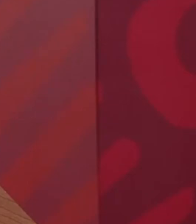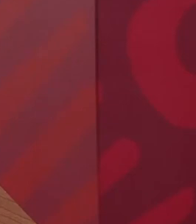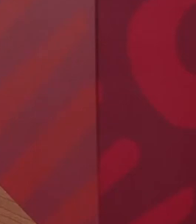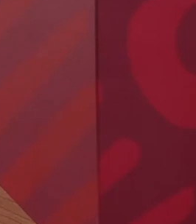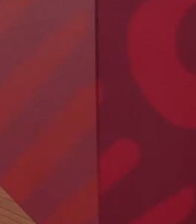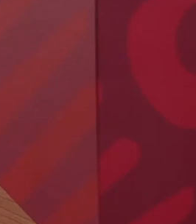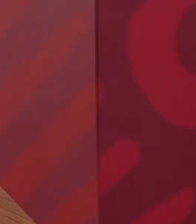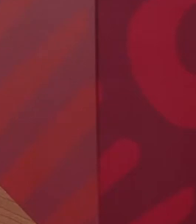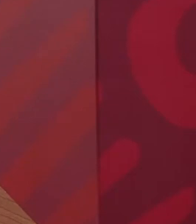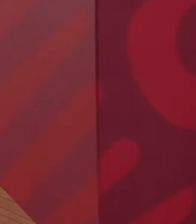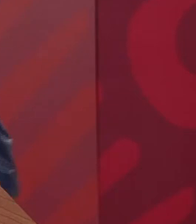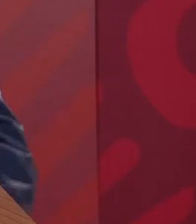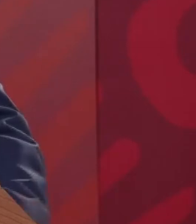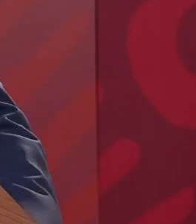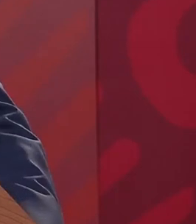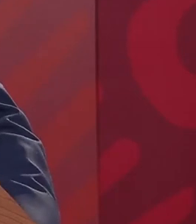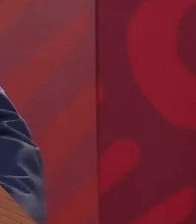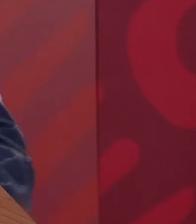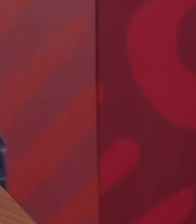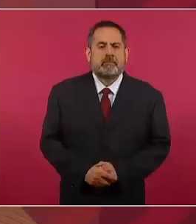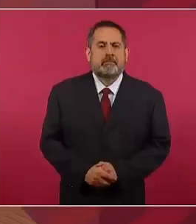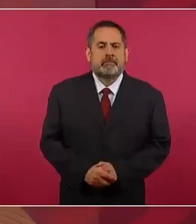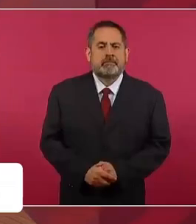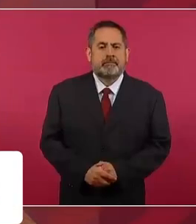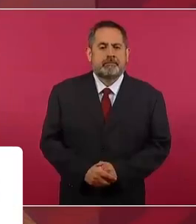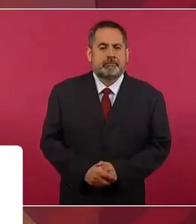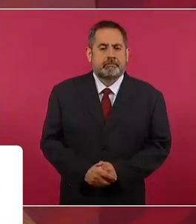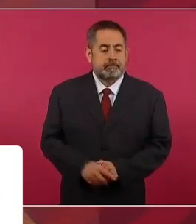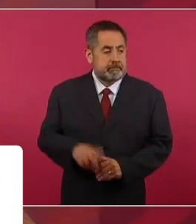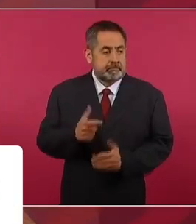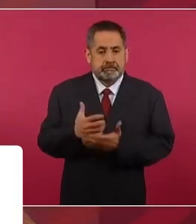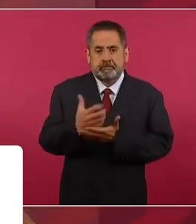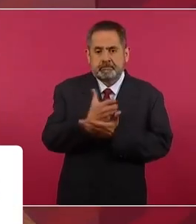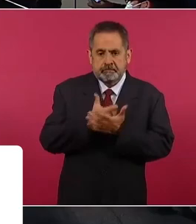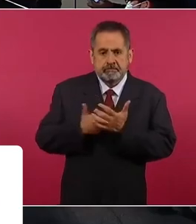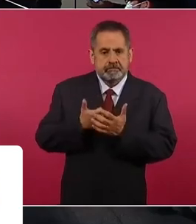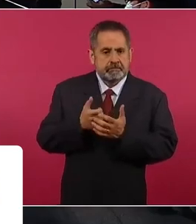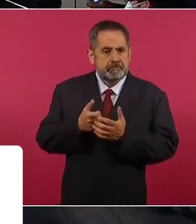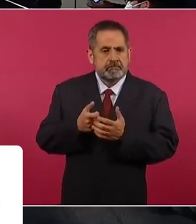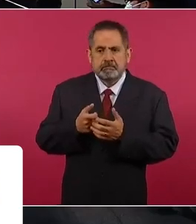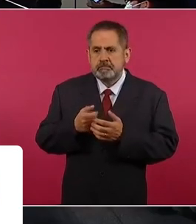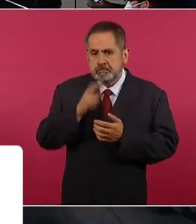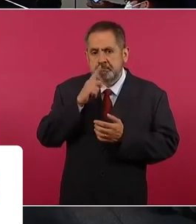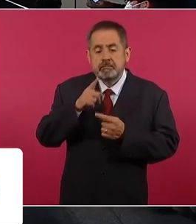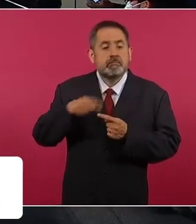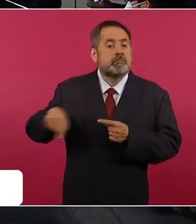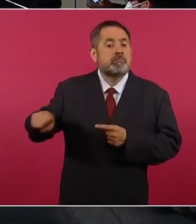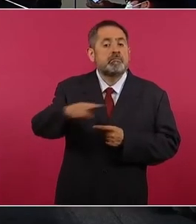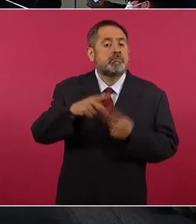y esto ha significado que la gente más pobre